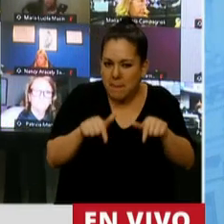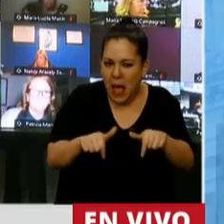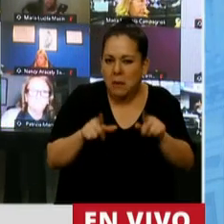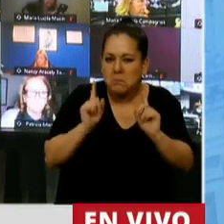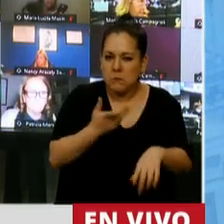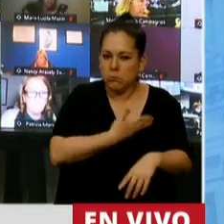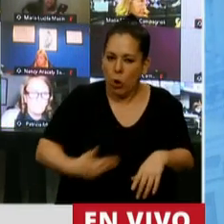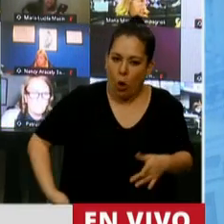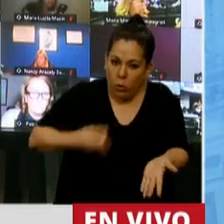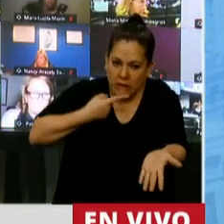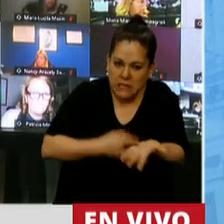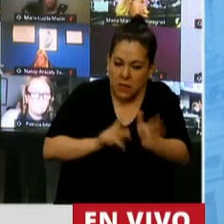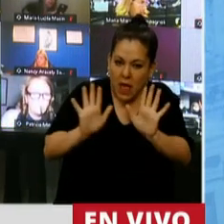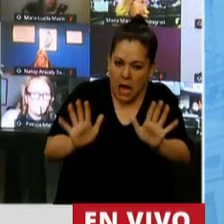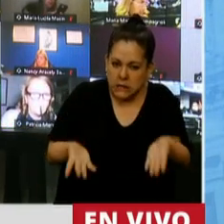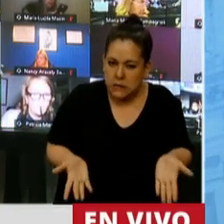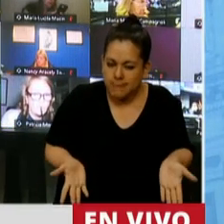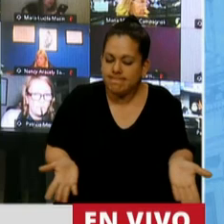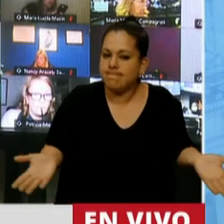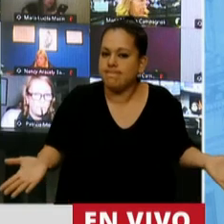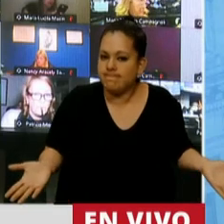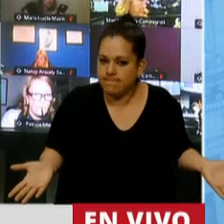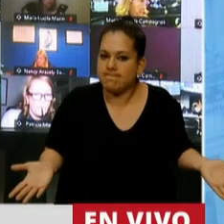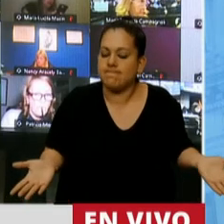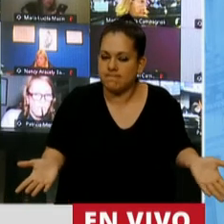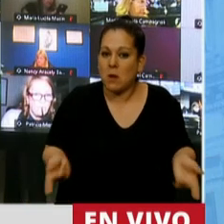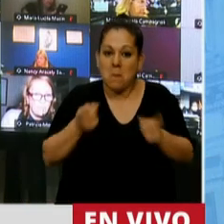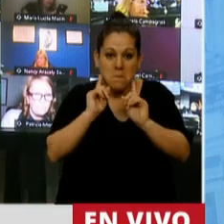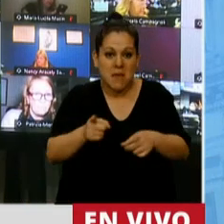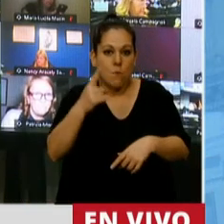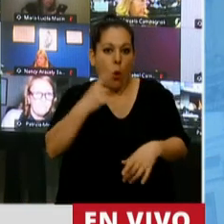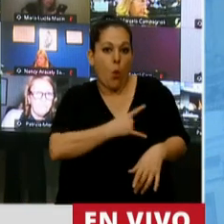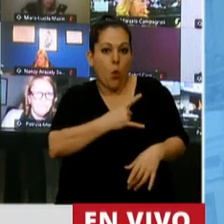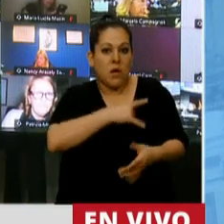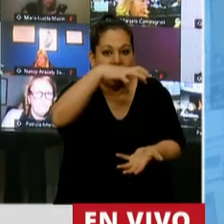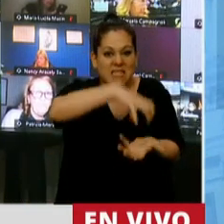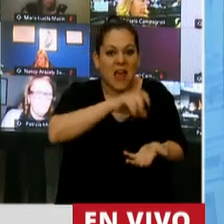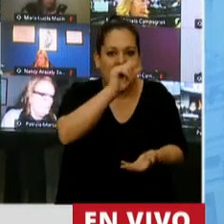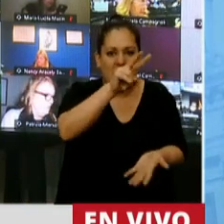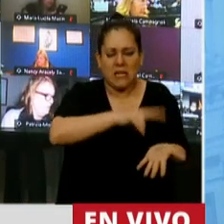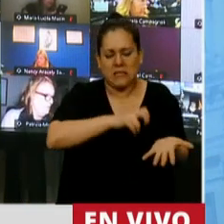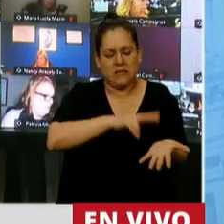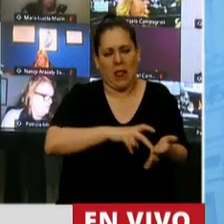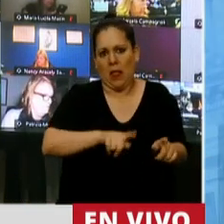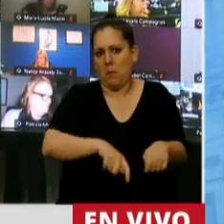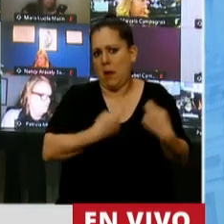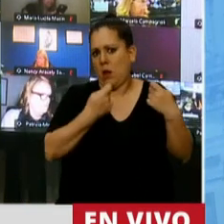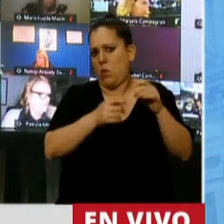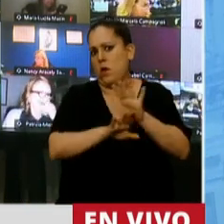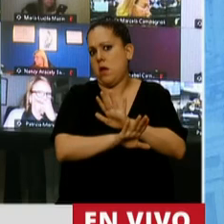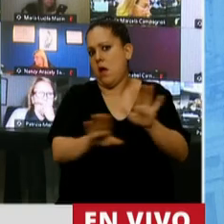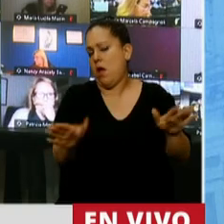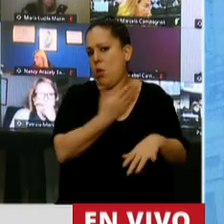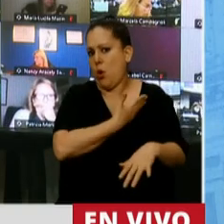propone el gobierno. Menciona aparte lo que le han hecho a la Universidad de Salta. Un gobierno